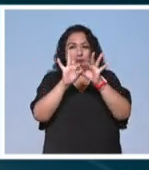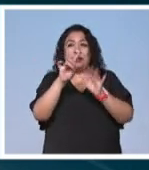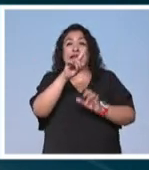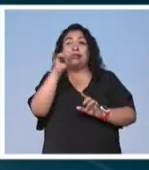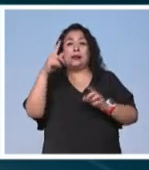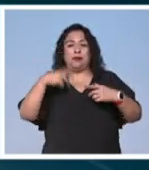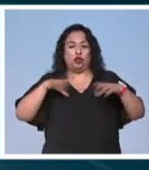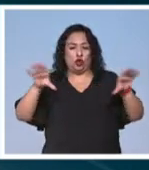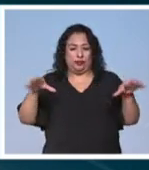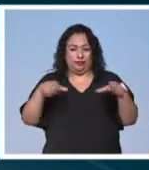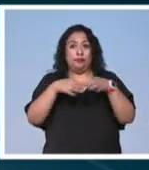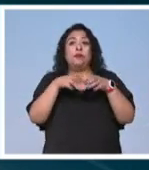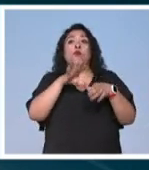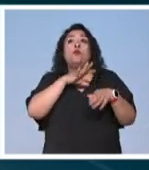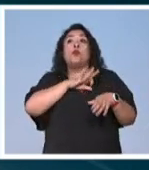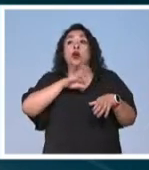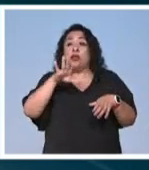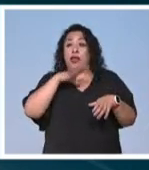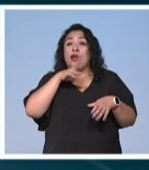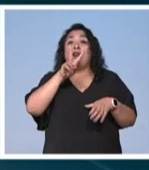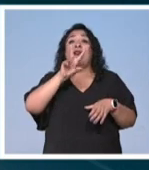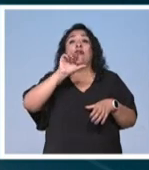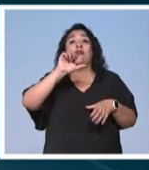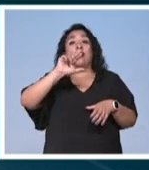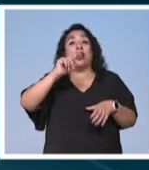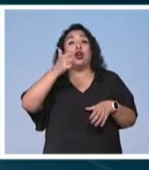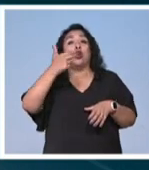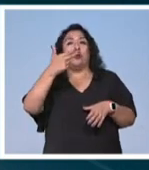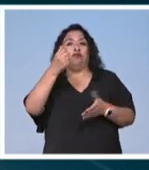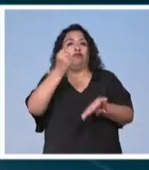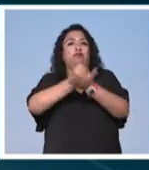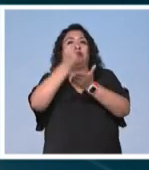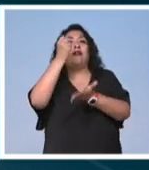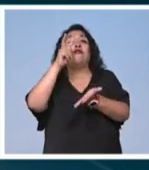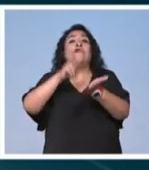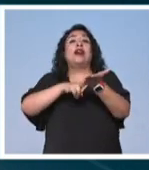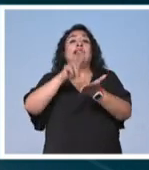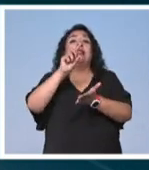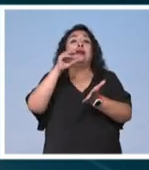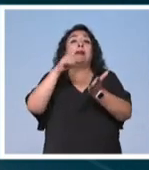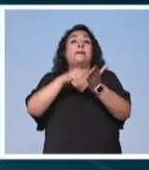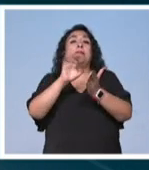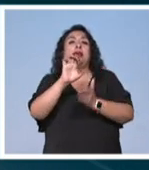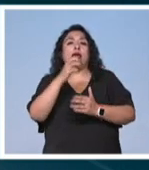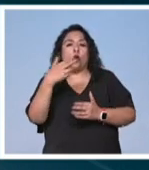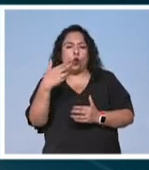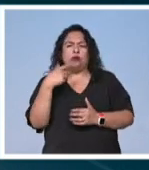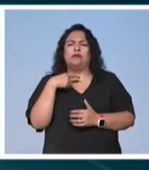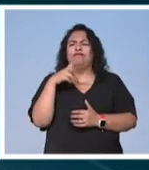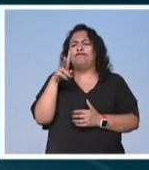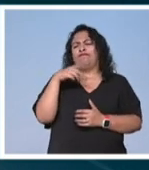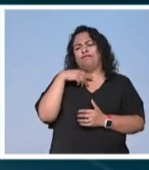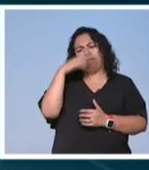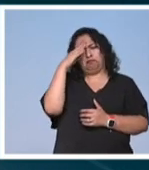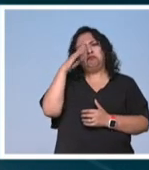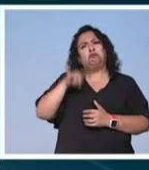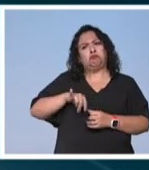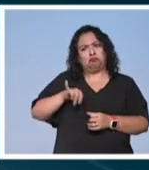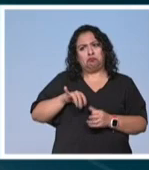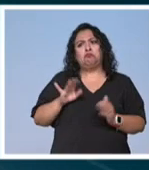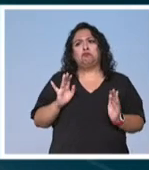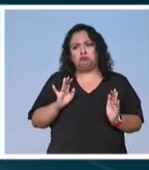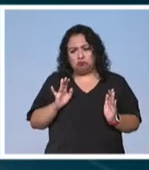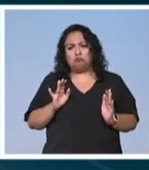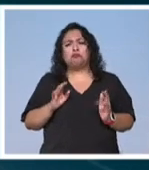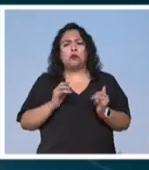100 coleccionistas podrán poseer un Van Gogh certificado por solo 30.000 euros. Nos parece que es interesante también